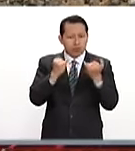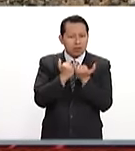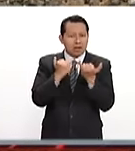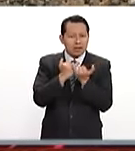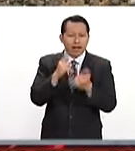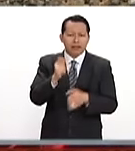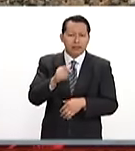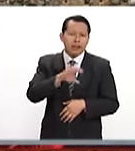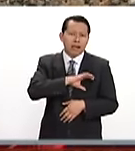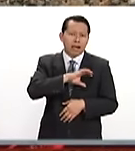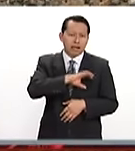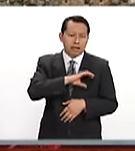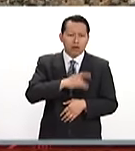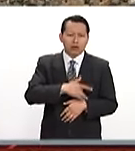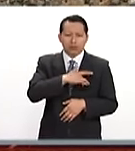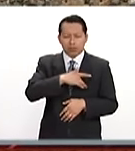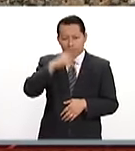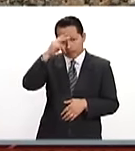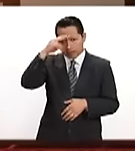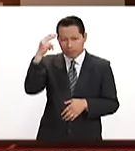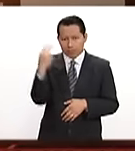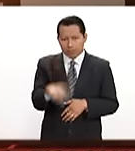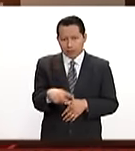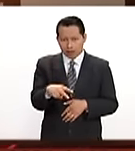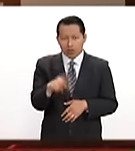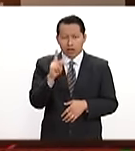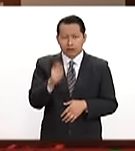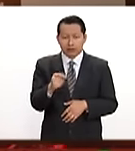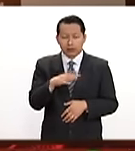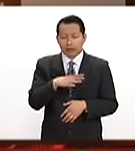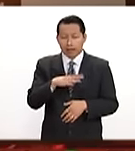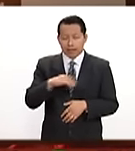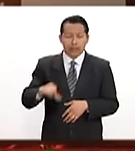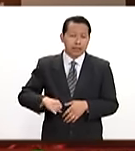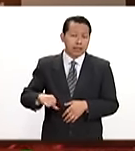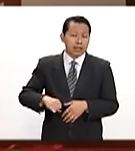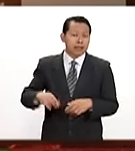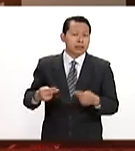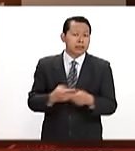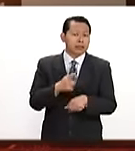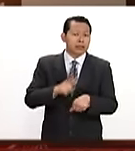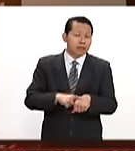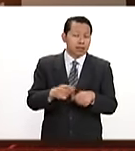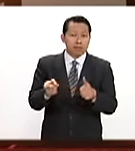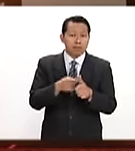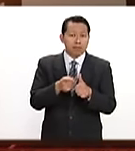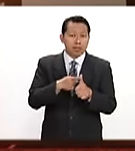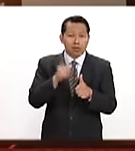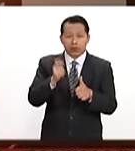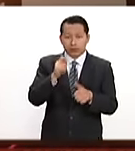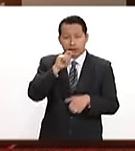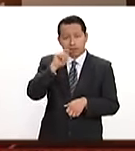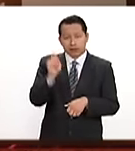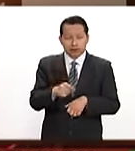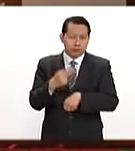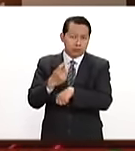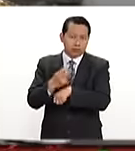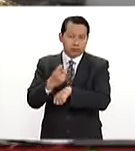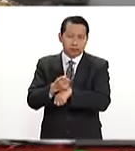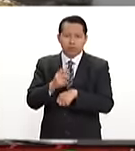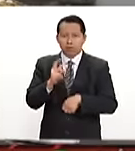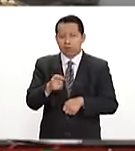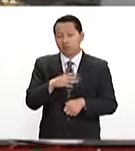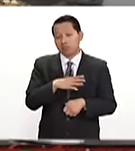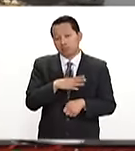cariño que sienten por México, los intereses nacionales van primero y la amistad después. Sin